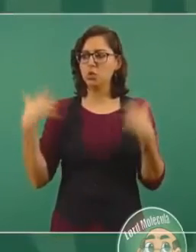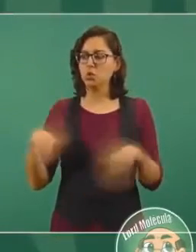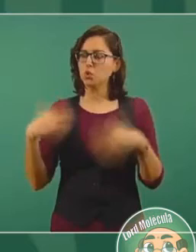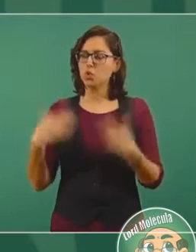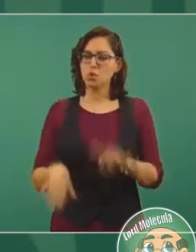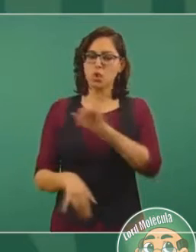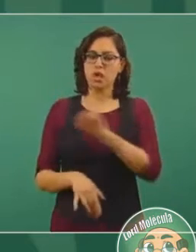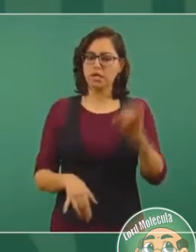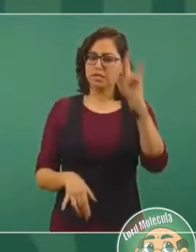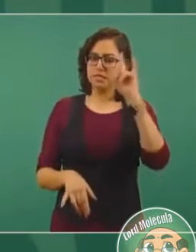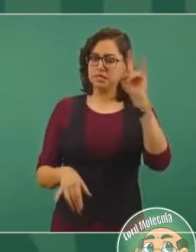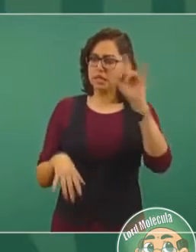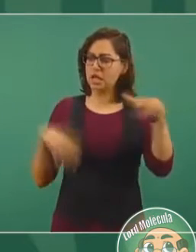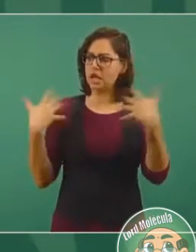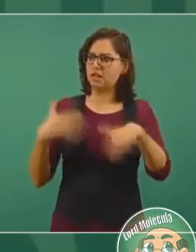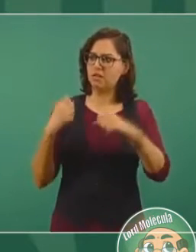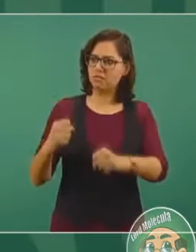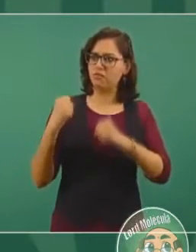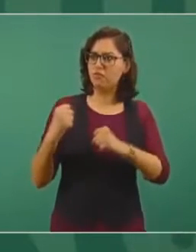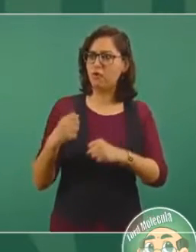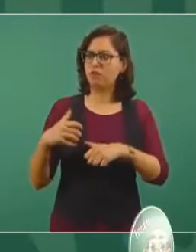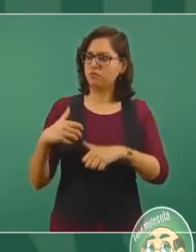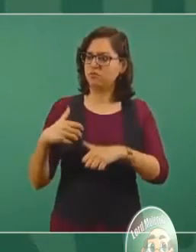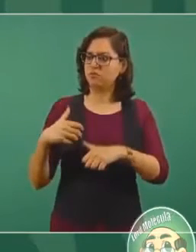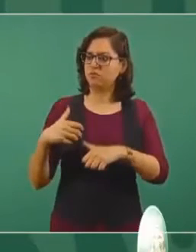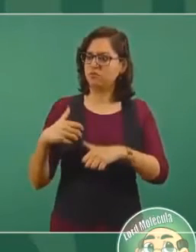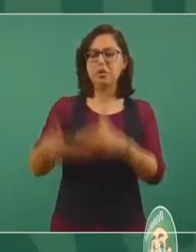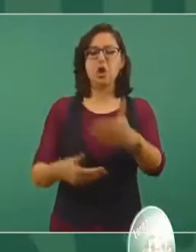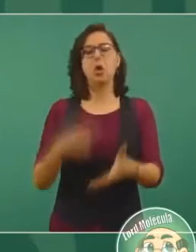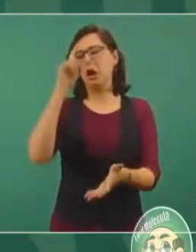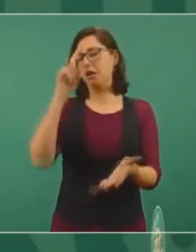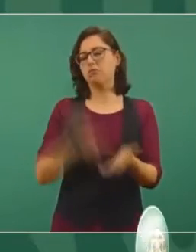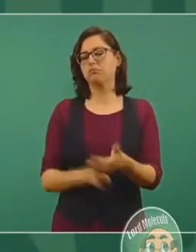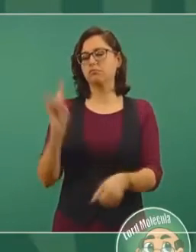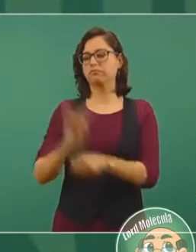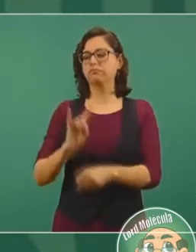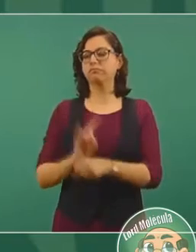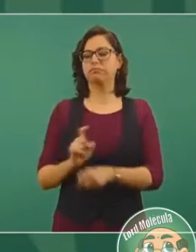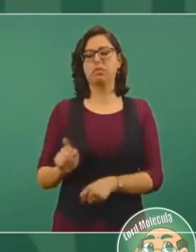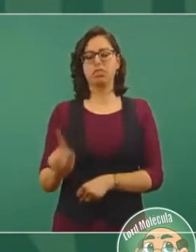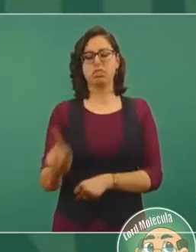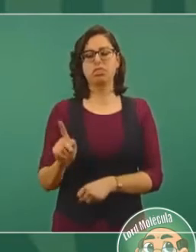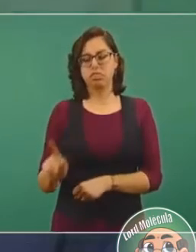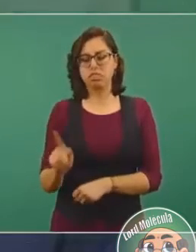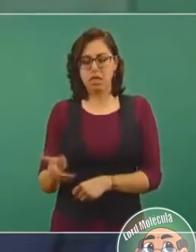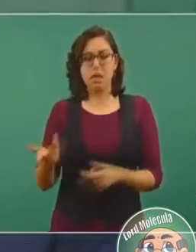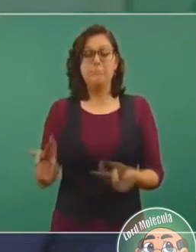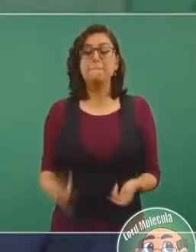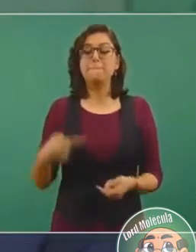Yo creo que nunca lo fue, pero ahora está convertido en un boletín